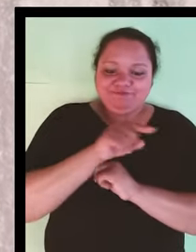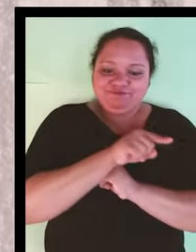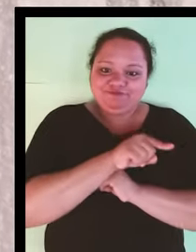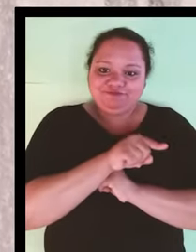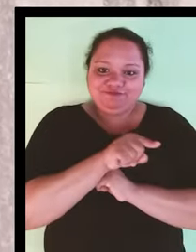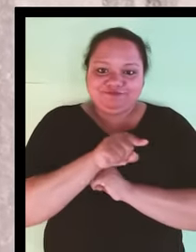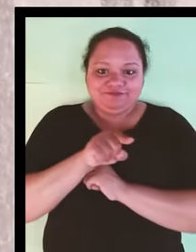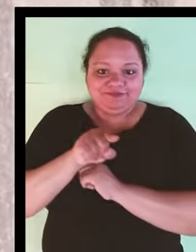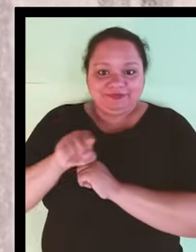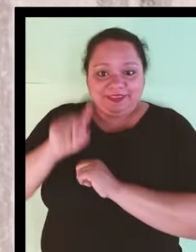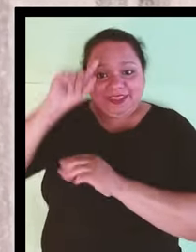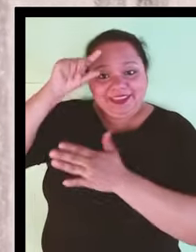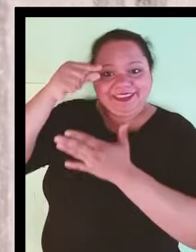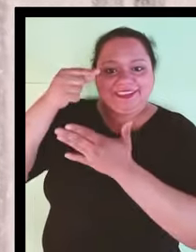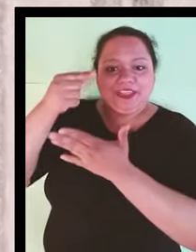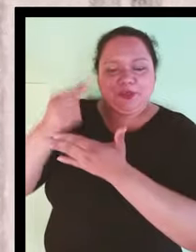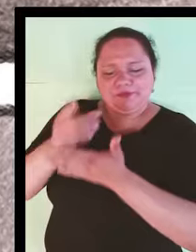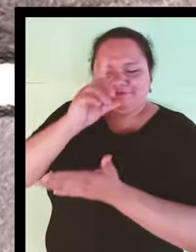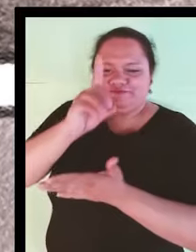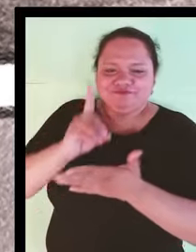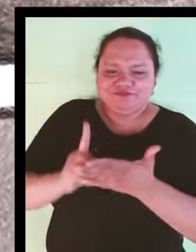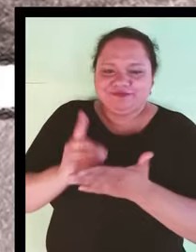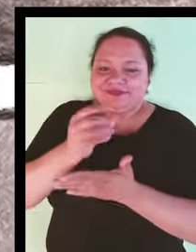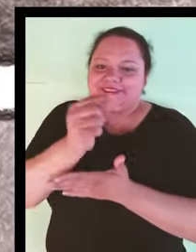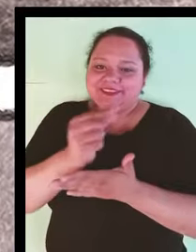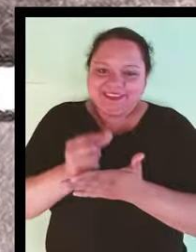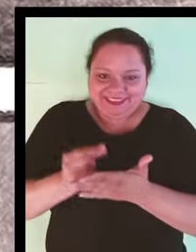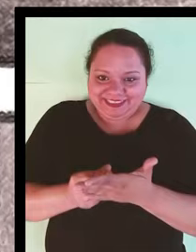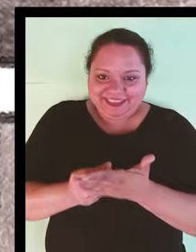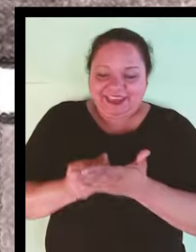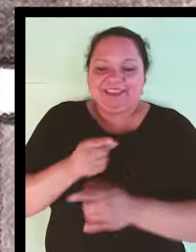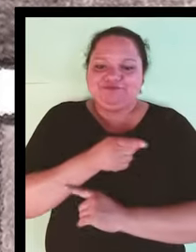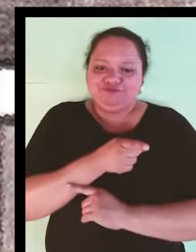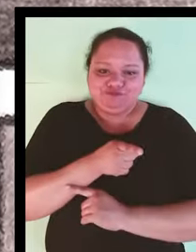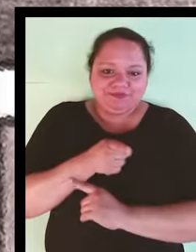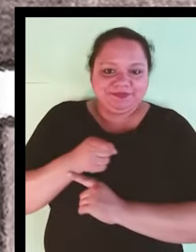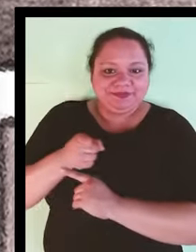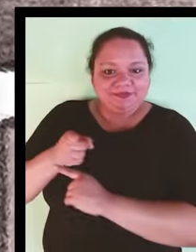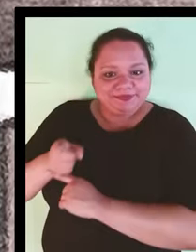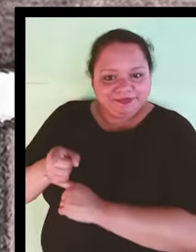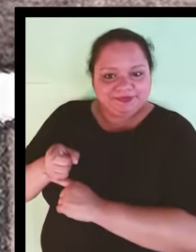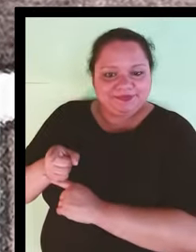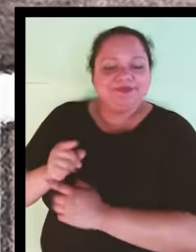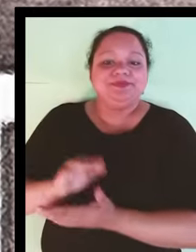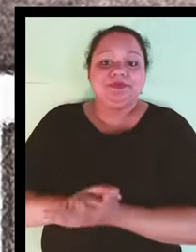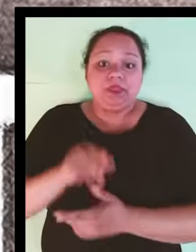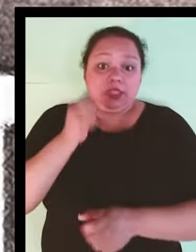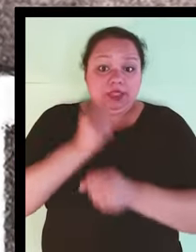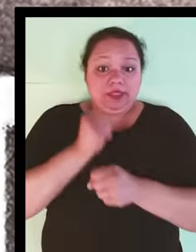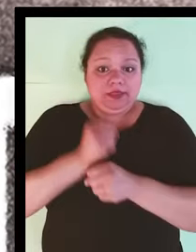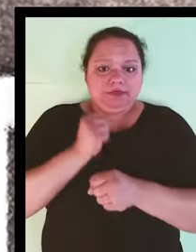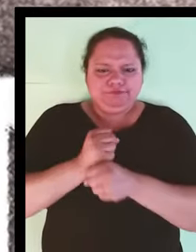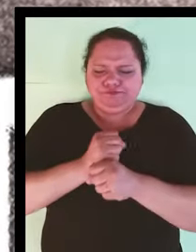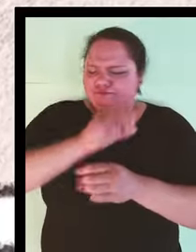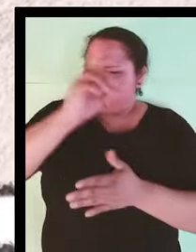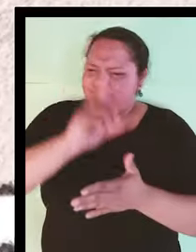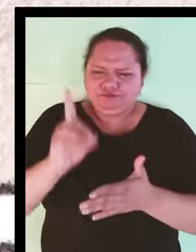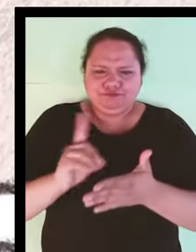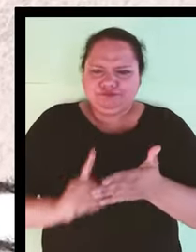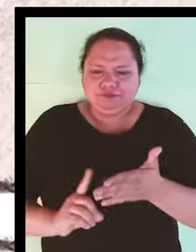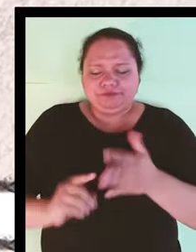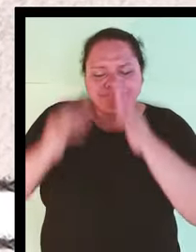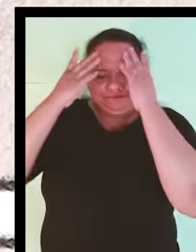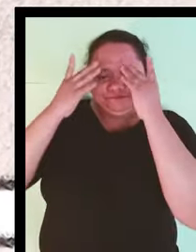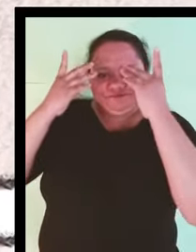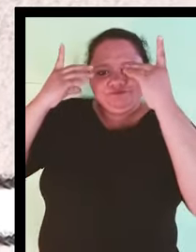por la Universidad de Oviedo y graduada en Diseño Gráfico por la Escuela Superior de Diseño de Avilés. Trabajó en el campo del